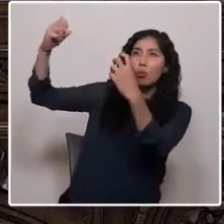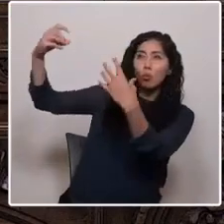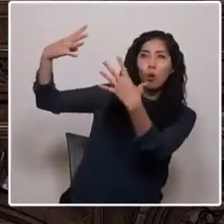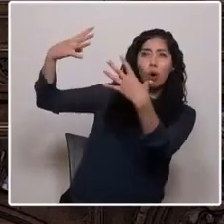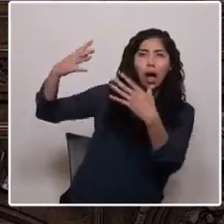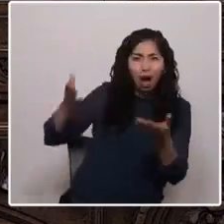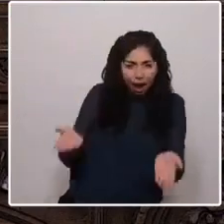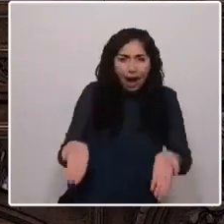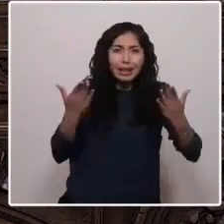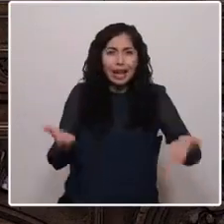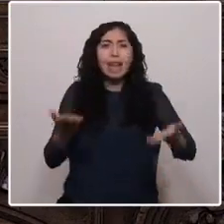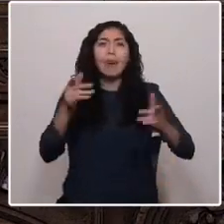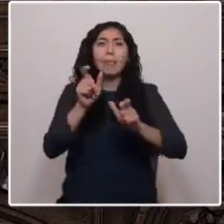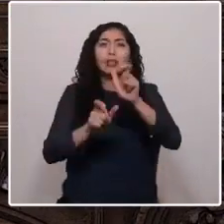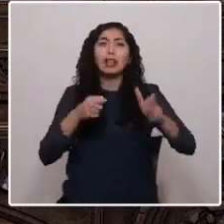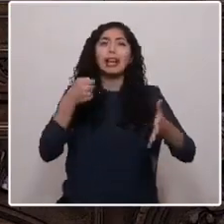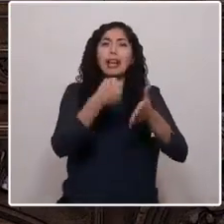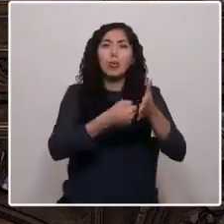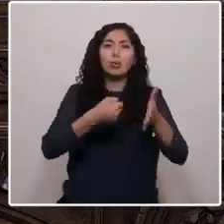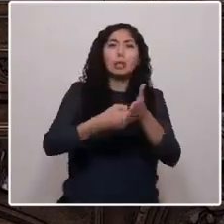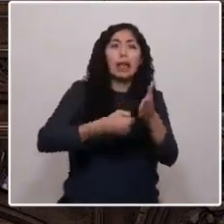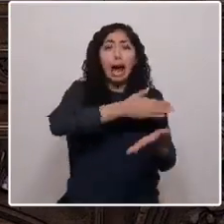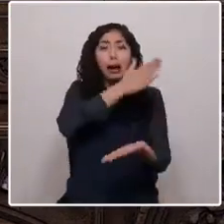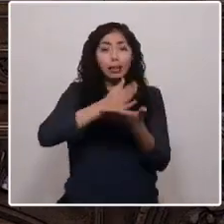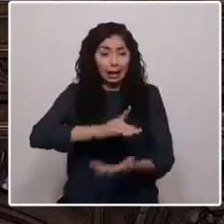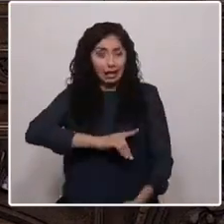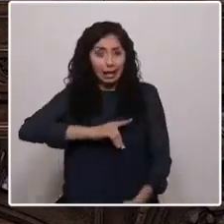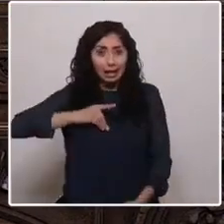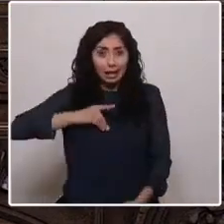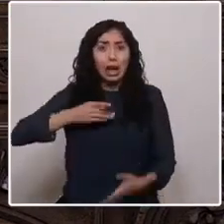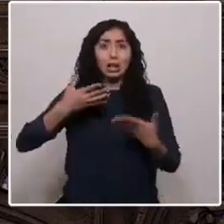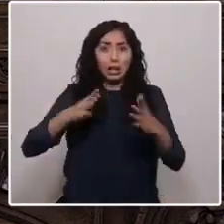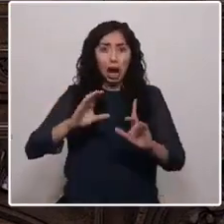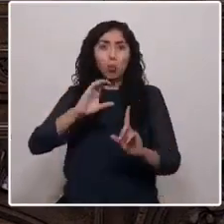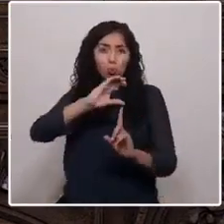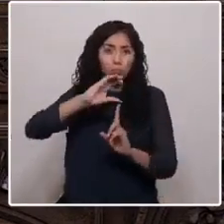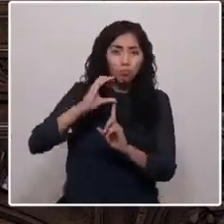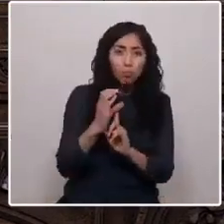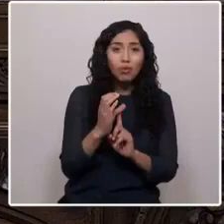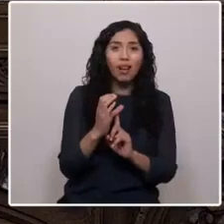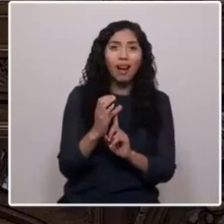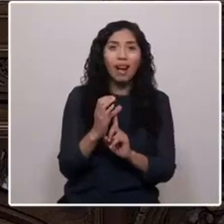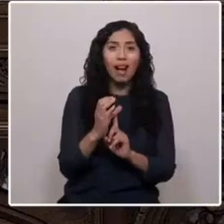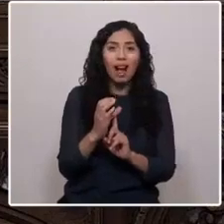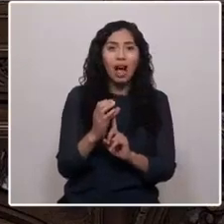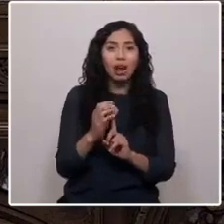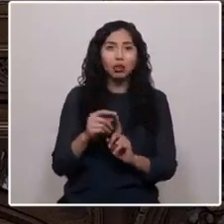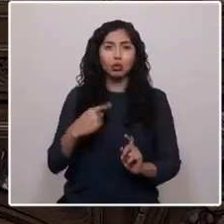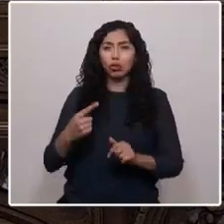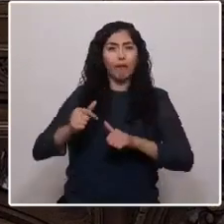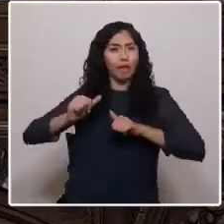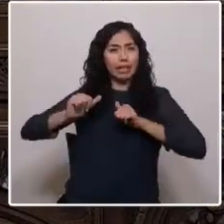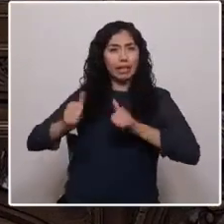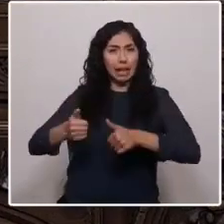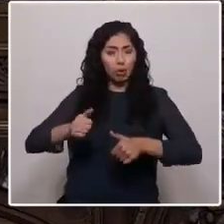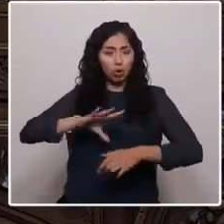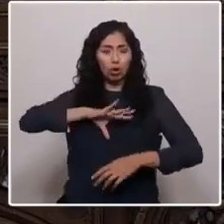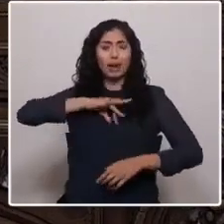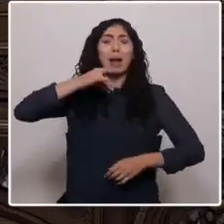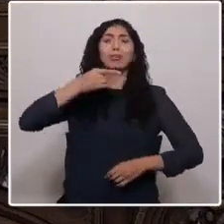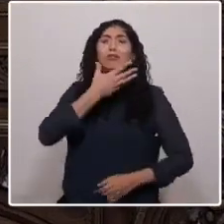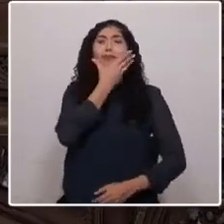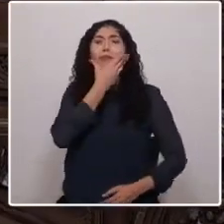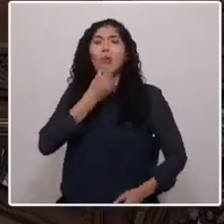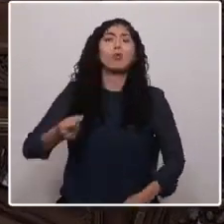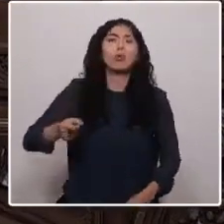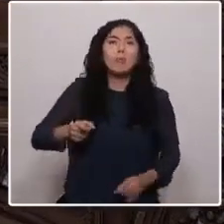que luchan hasta que la dignidad se haga cultura, venceremos con el alma y será hermoso, mierda.